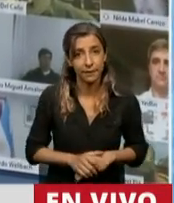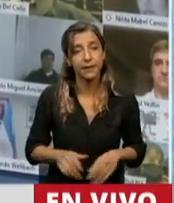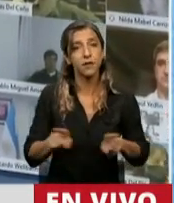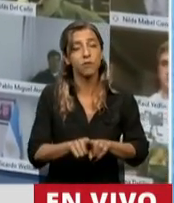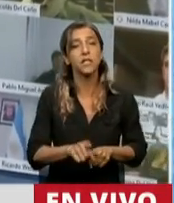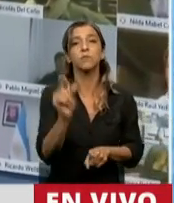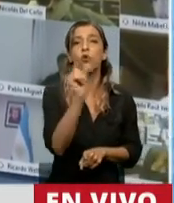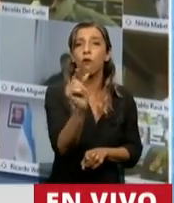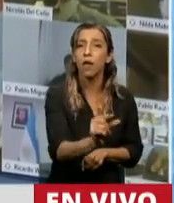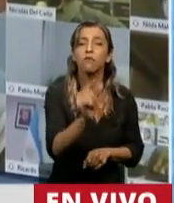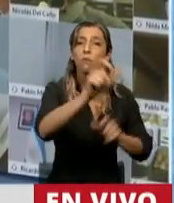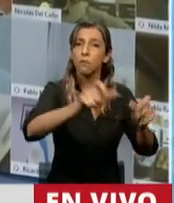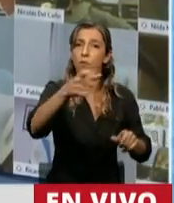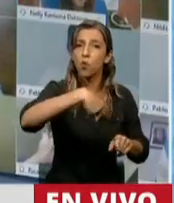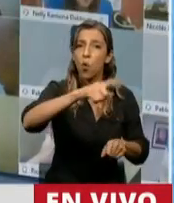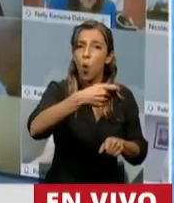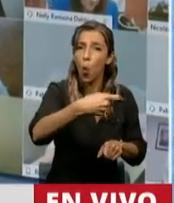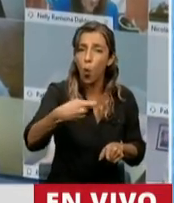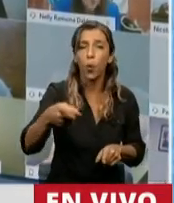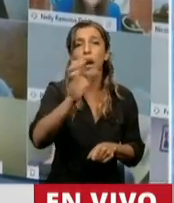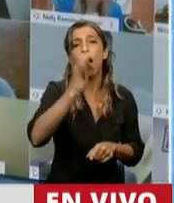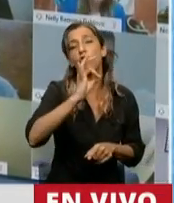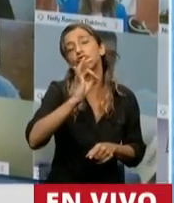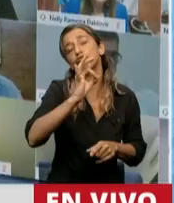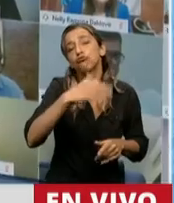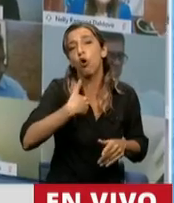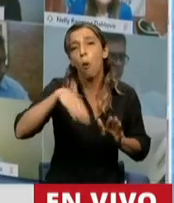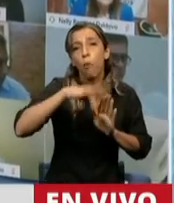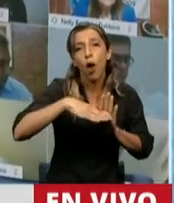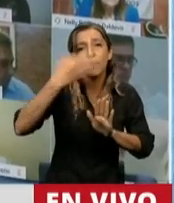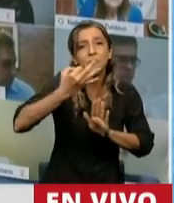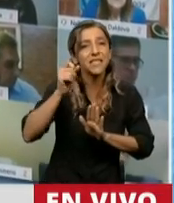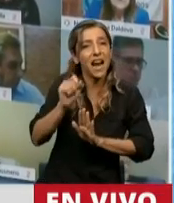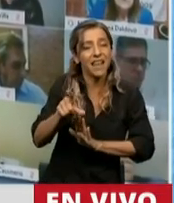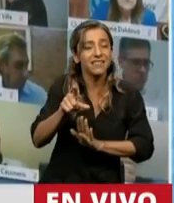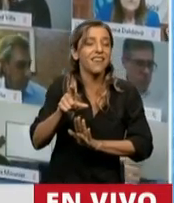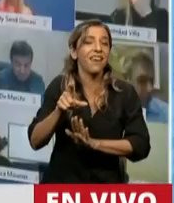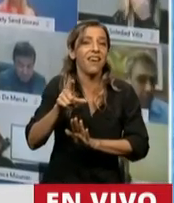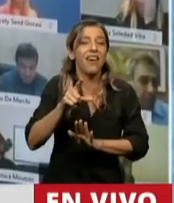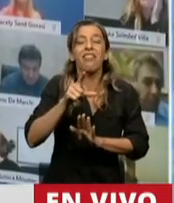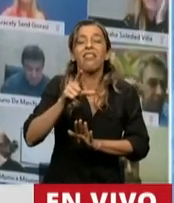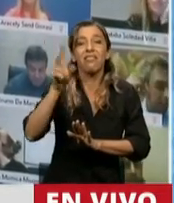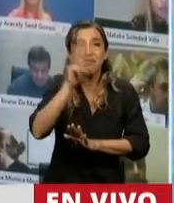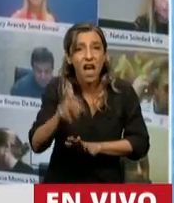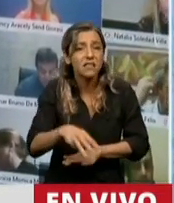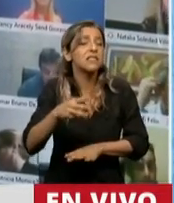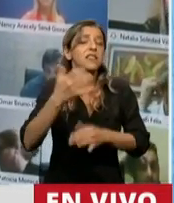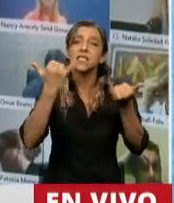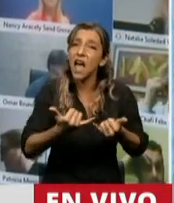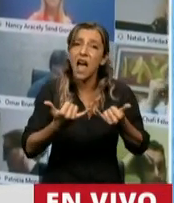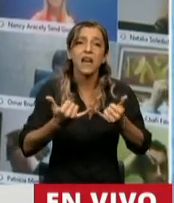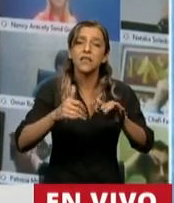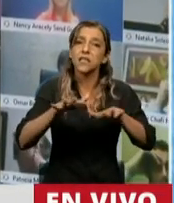de los jubilados y beneficiarios de programas sociales con la ANSES y se está regulando toda la participación de la ANSES